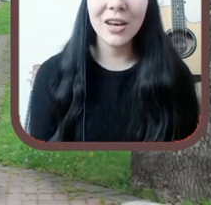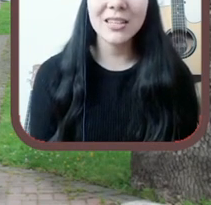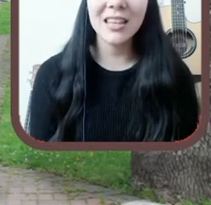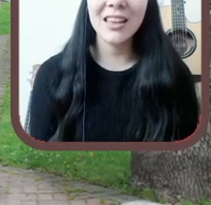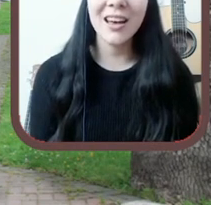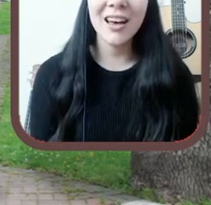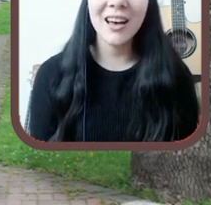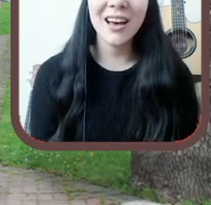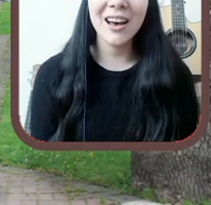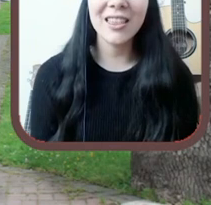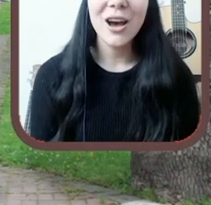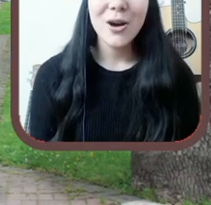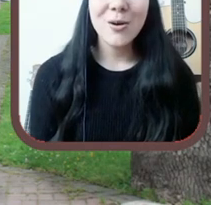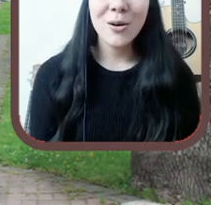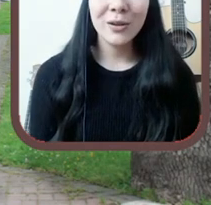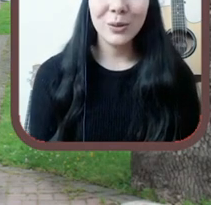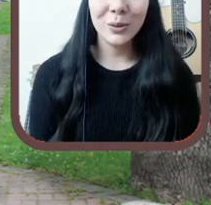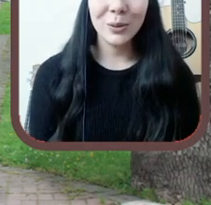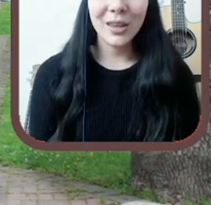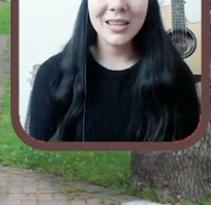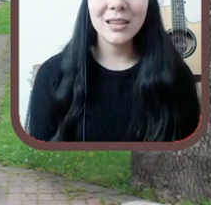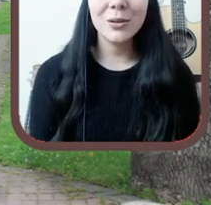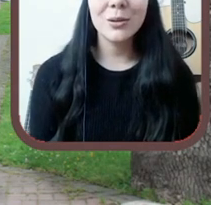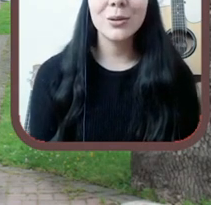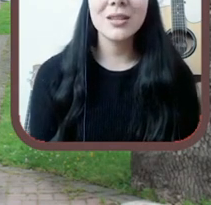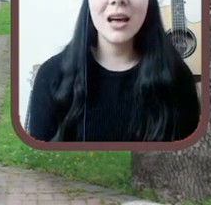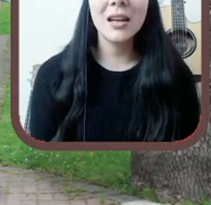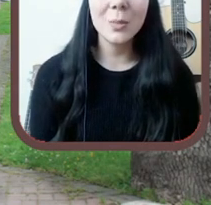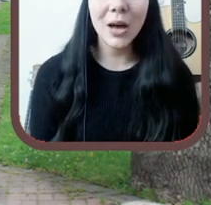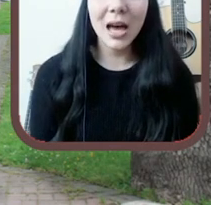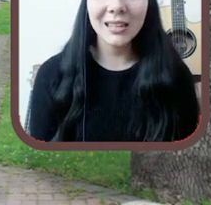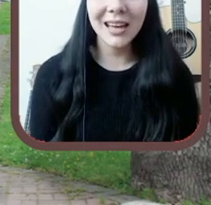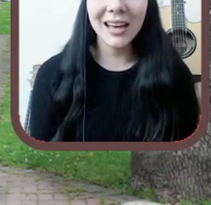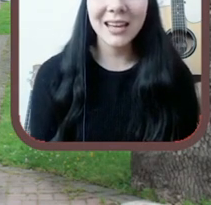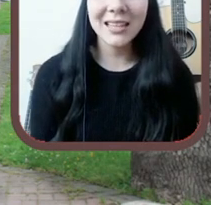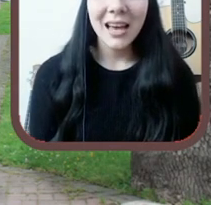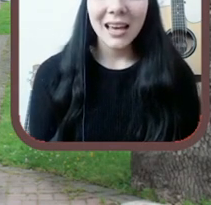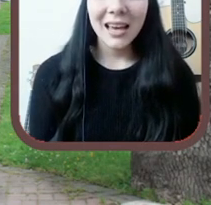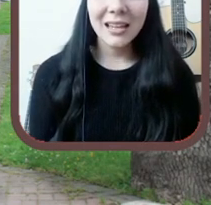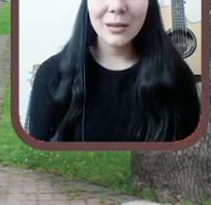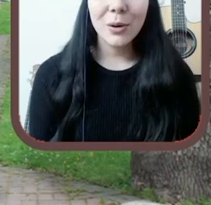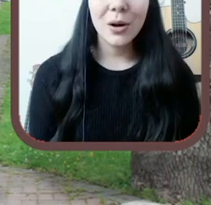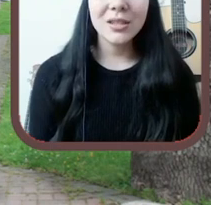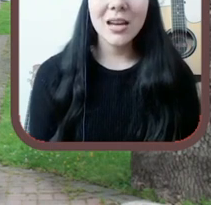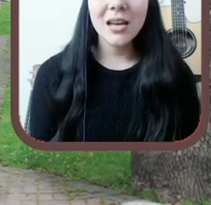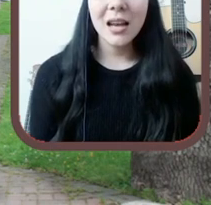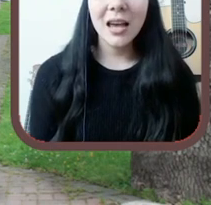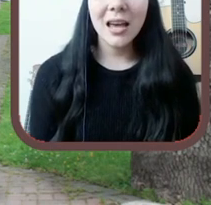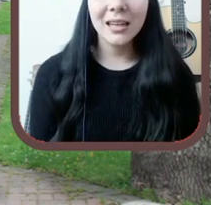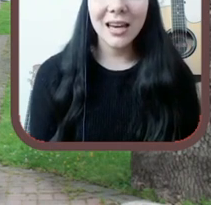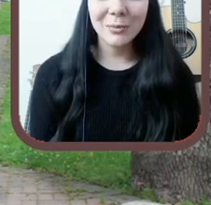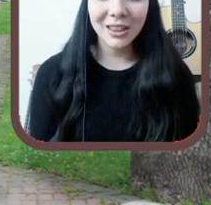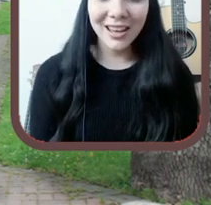universidad. Juventudes que cruzan las puertas, el hermoso